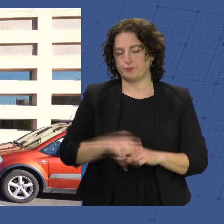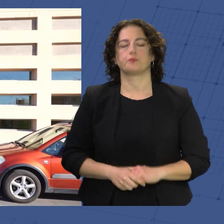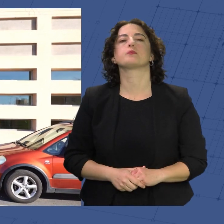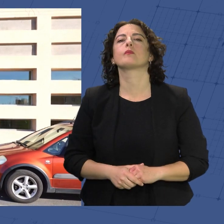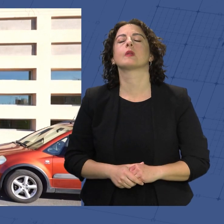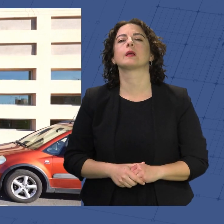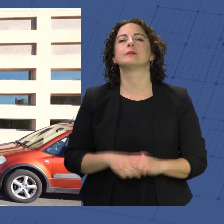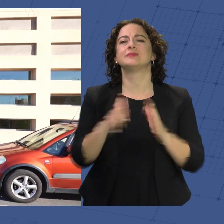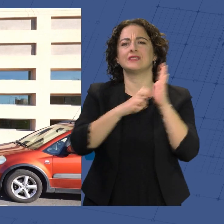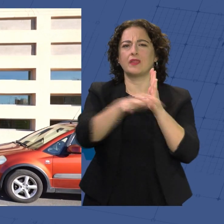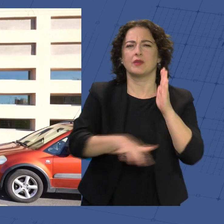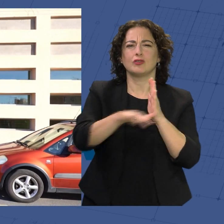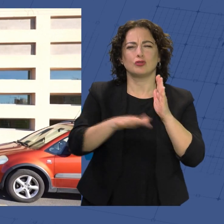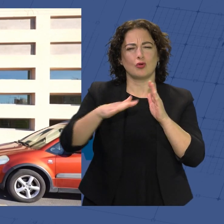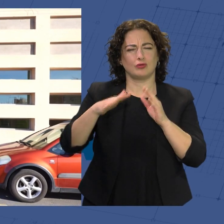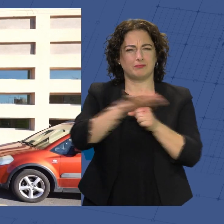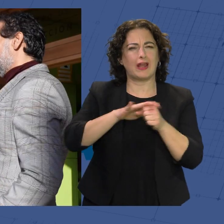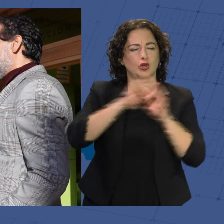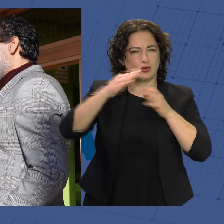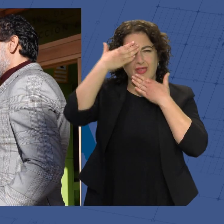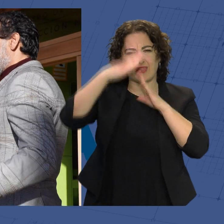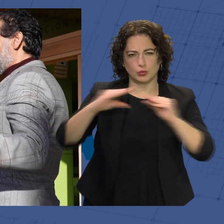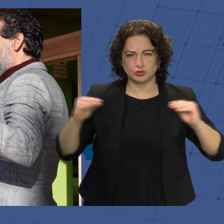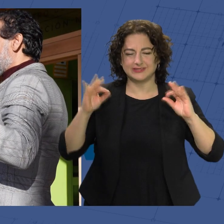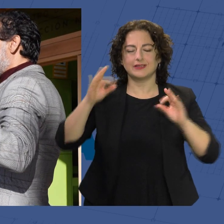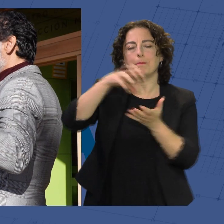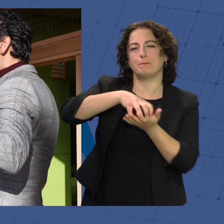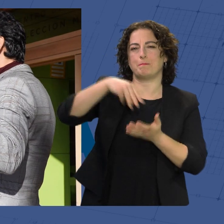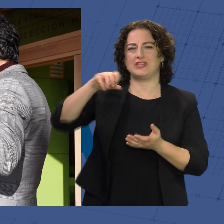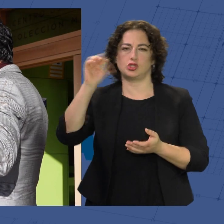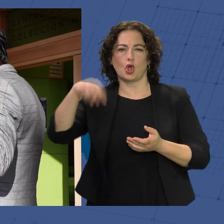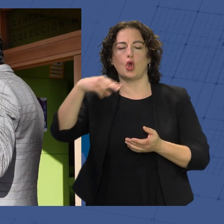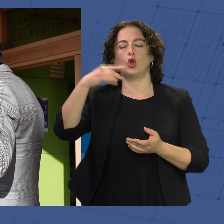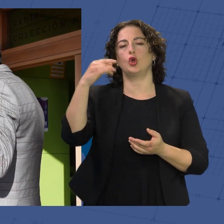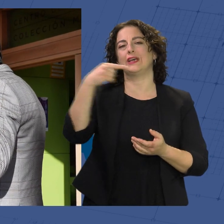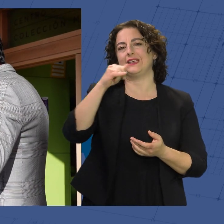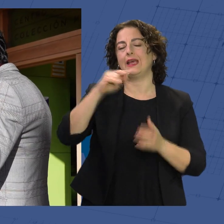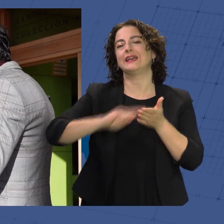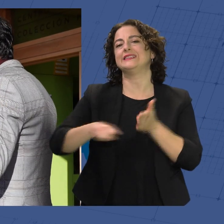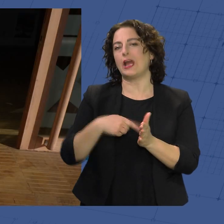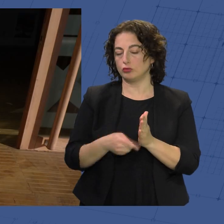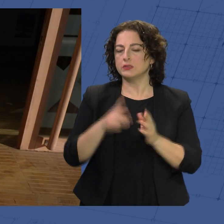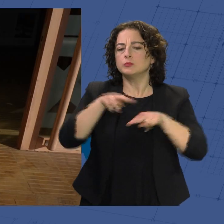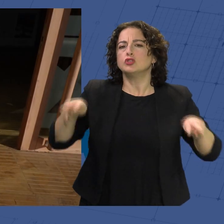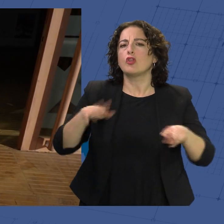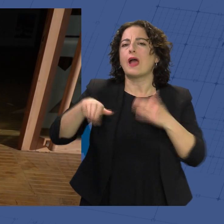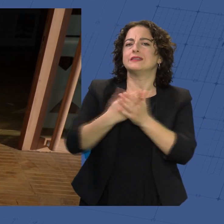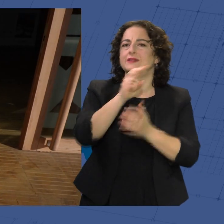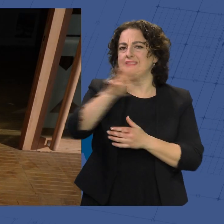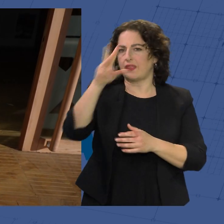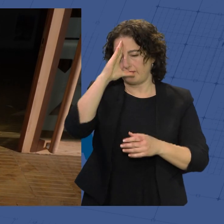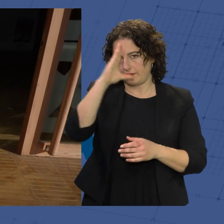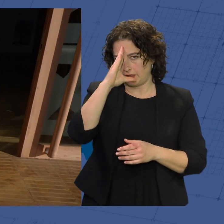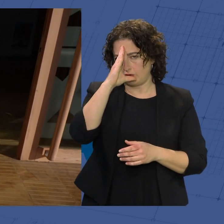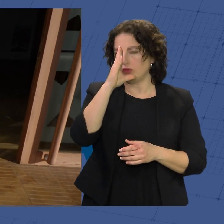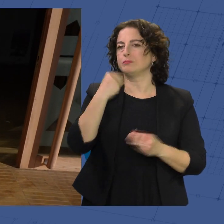El yacimiento arqueológico del barrio andalusí, enclavado en el antiguo mesón gitano a los pies de la Alcazaba, acoge una nueva exposición hasta el próximo 23 de febrero, en la que